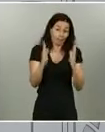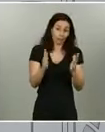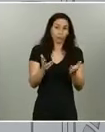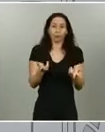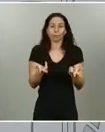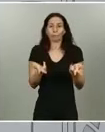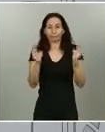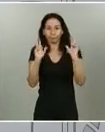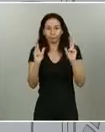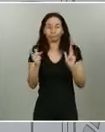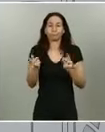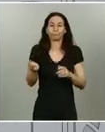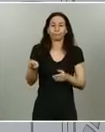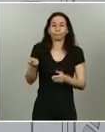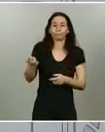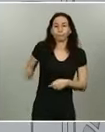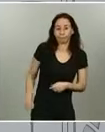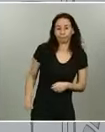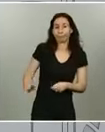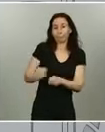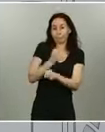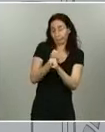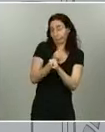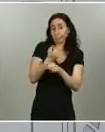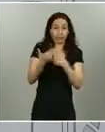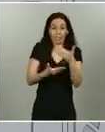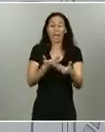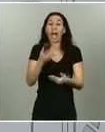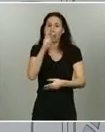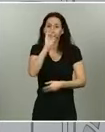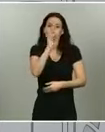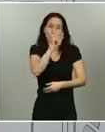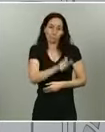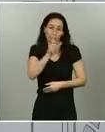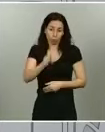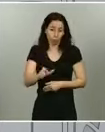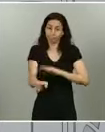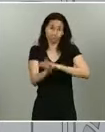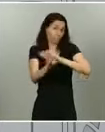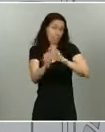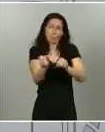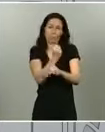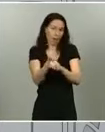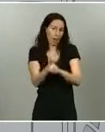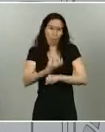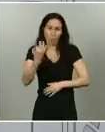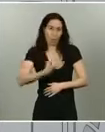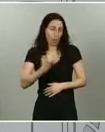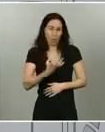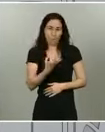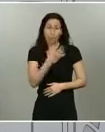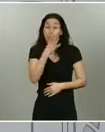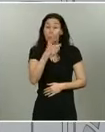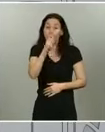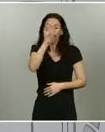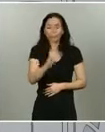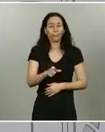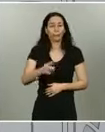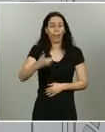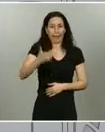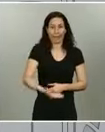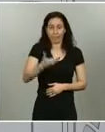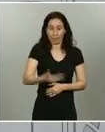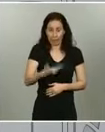confinamiento previos y posteriores. Ha habido personas que han tenido que seguir trabajando porque eran trabajadores esenciales y hemos podido tener familias